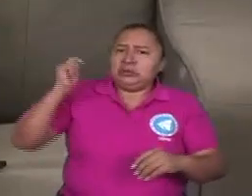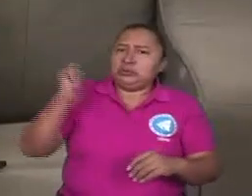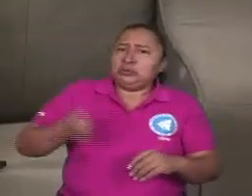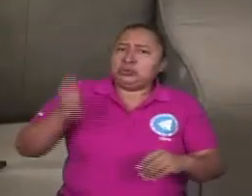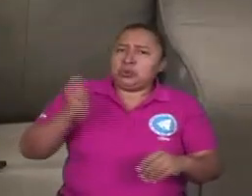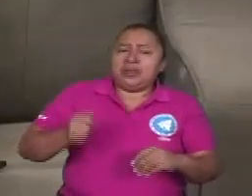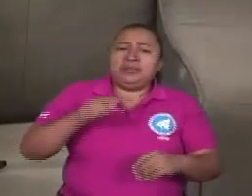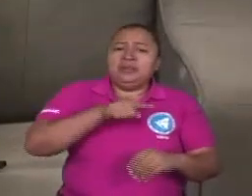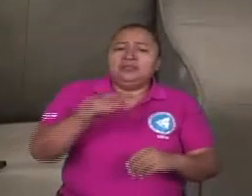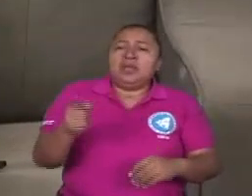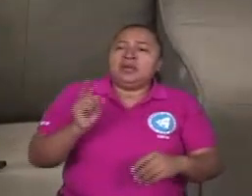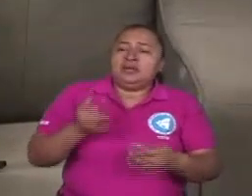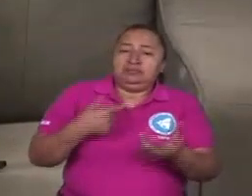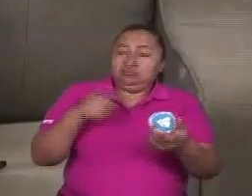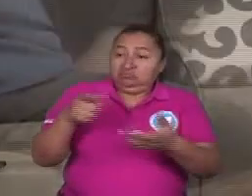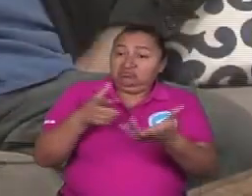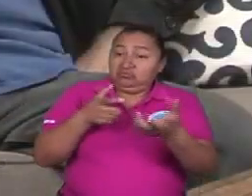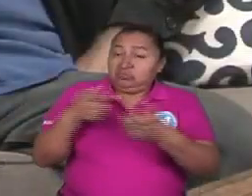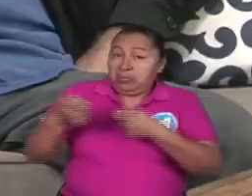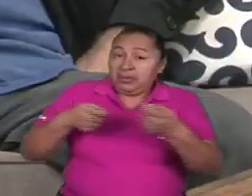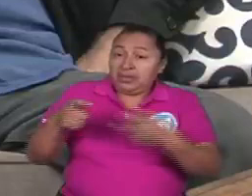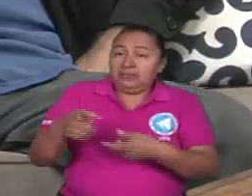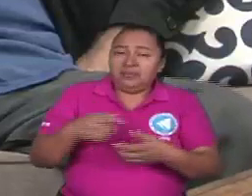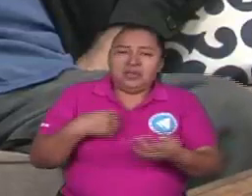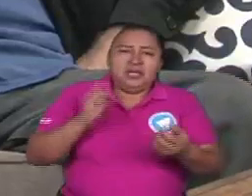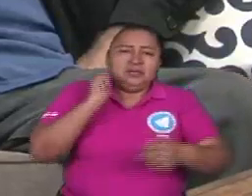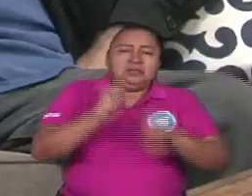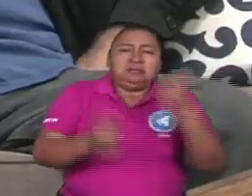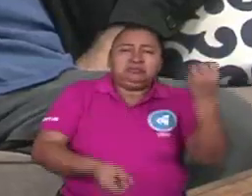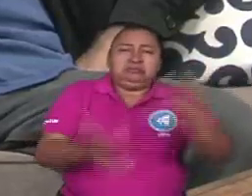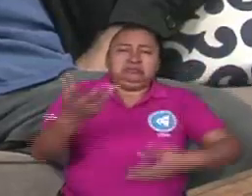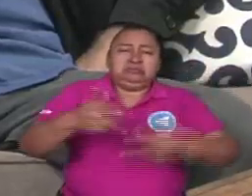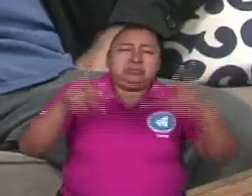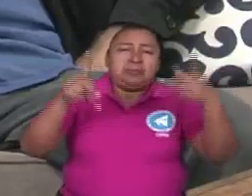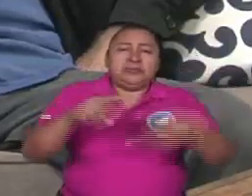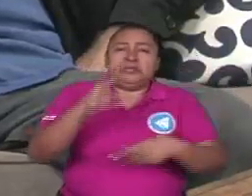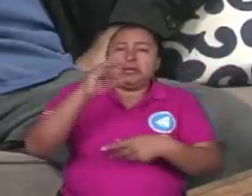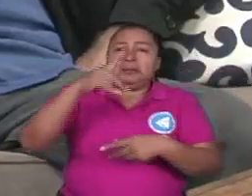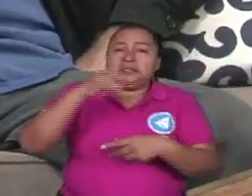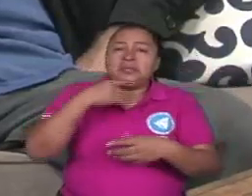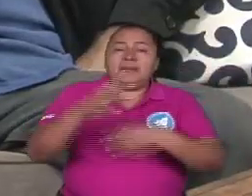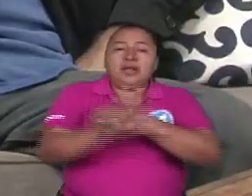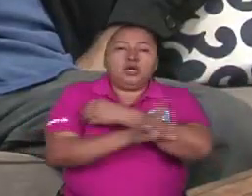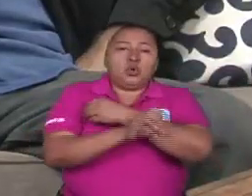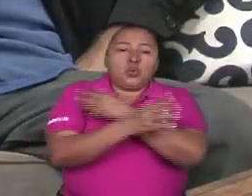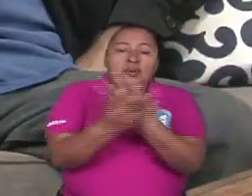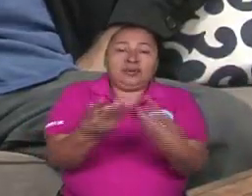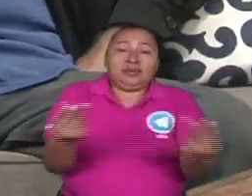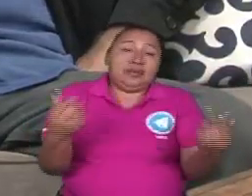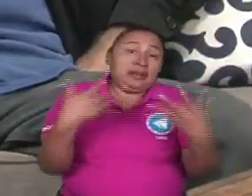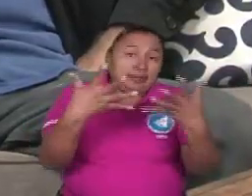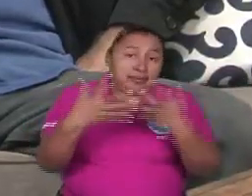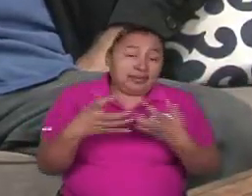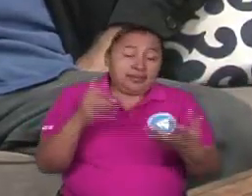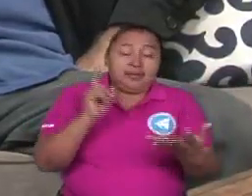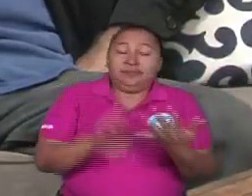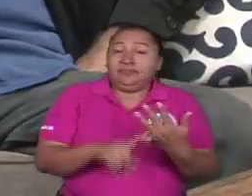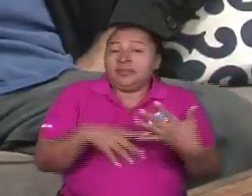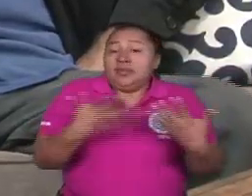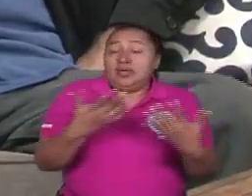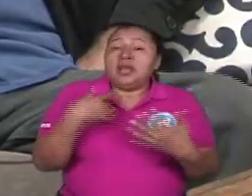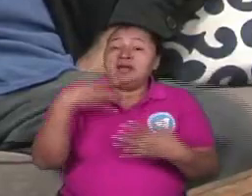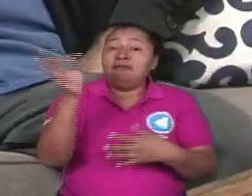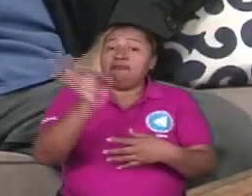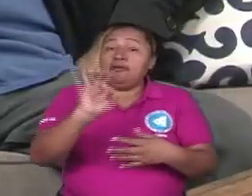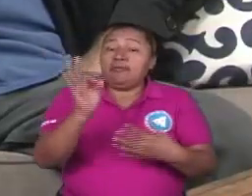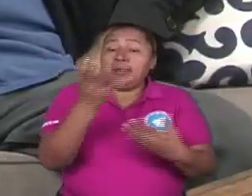bajo amenazas de fusiles. Quemaba ranchos de campesinos para robar las tierras que tenía interés. Y el modelo